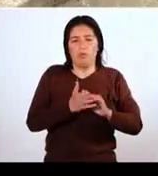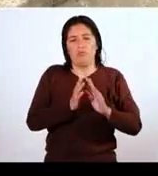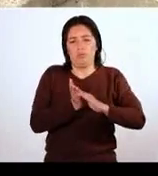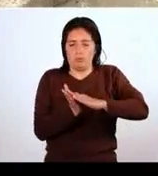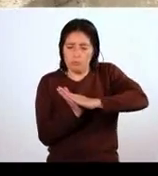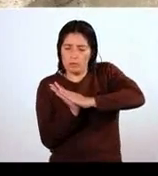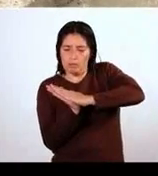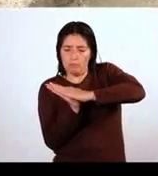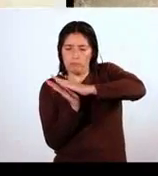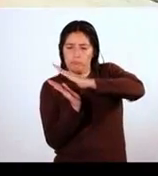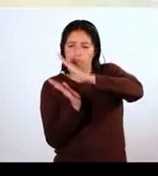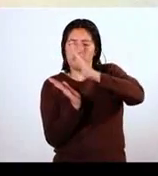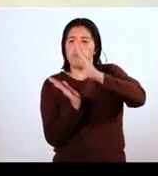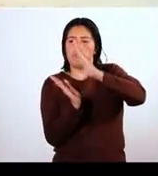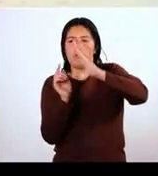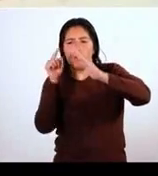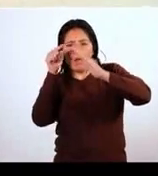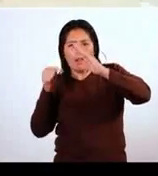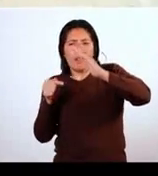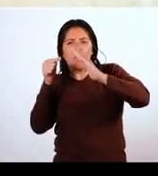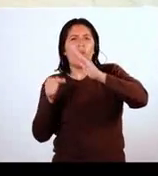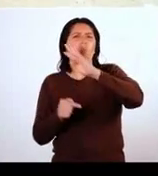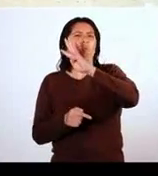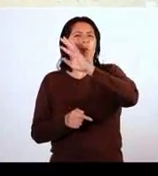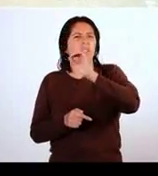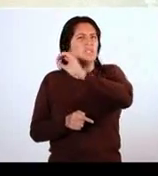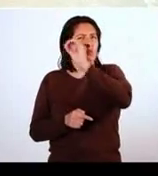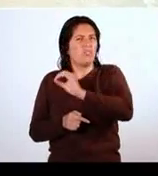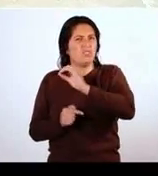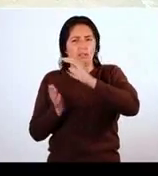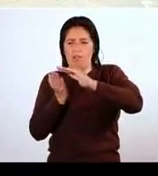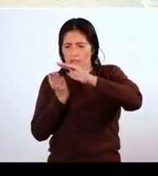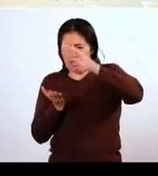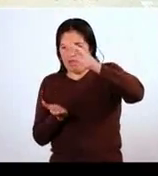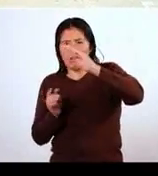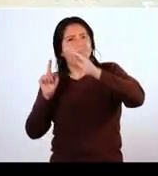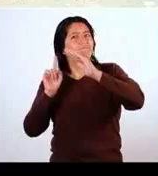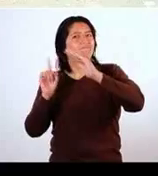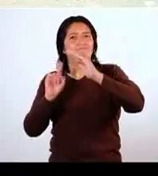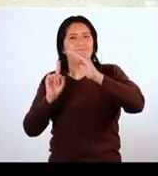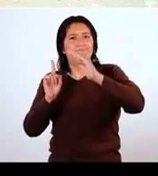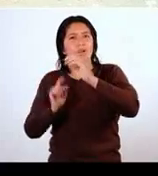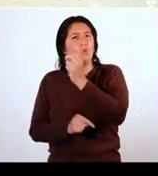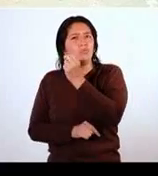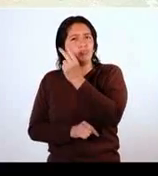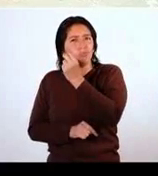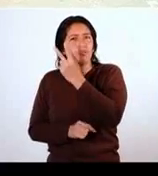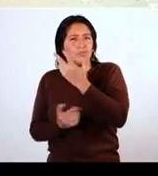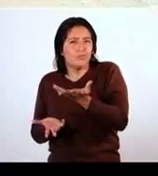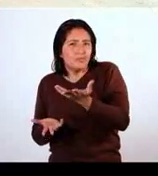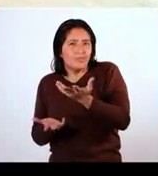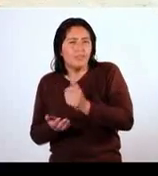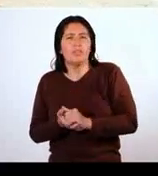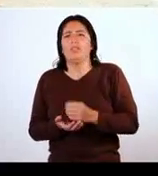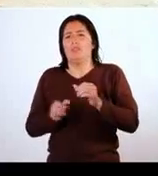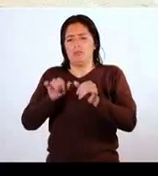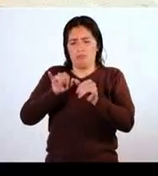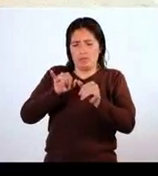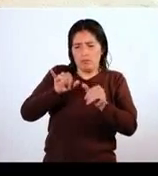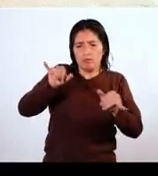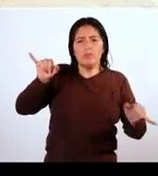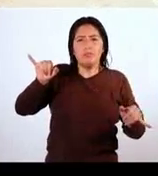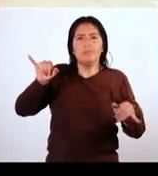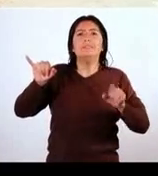pendiente máxima de 40%, debiendo ser el 12%, con una